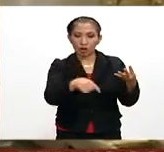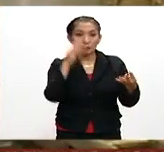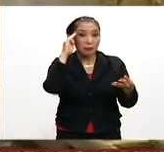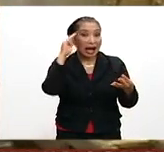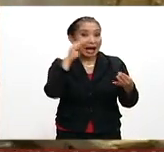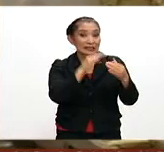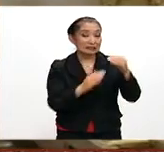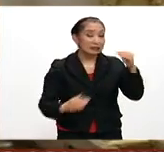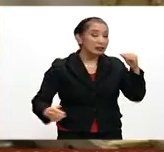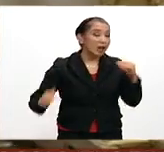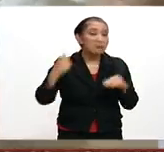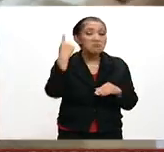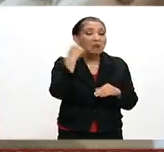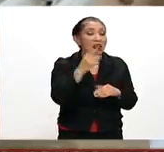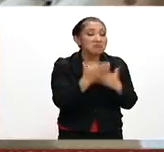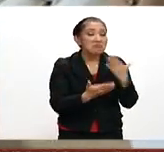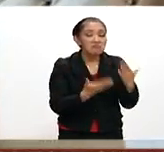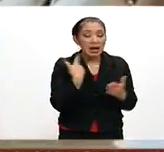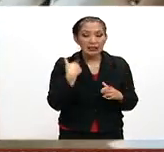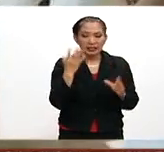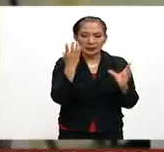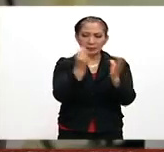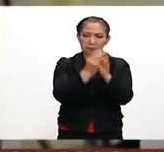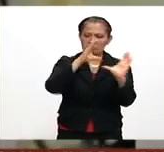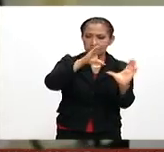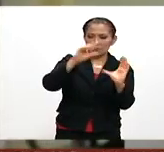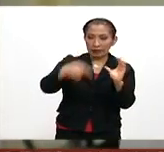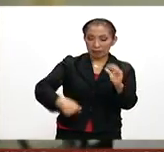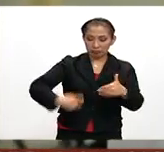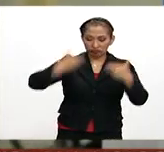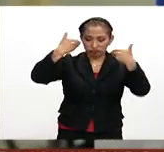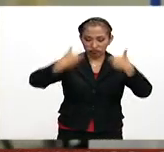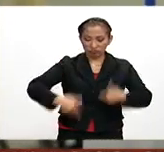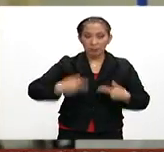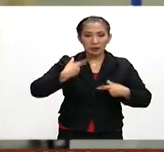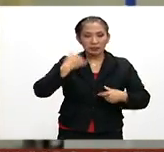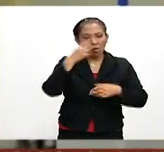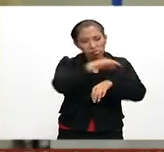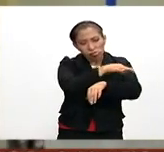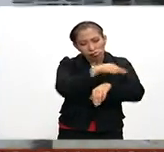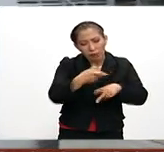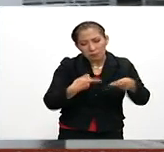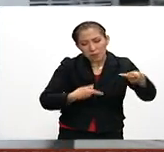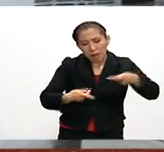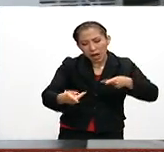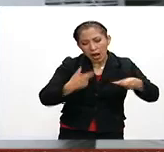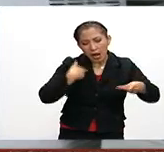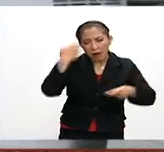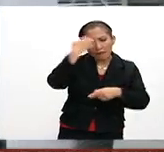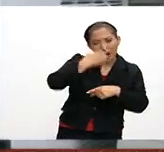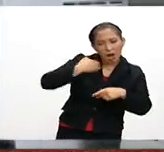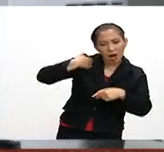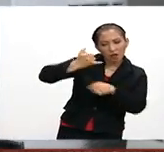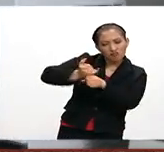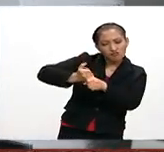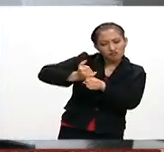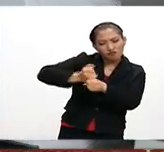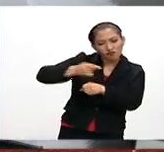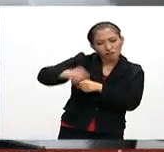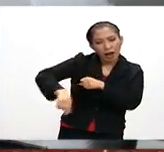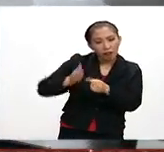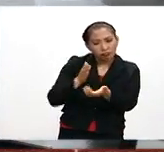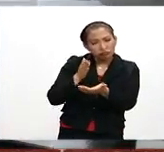maestría es formar profesionistas que diseñen, implementen y evalúen estudios diagnósticos,